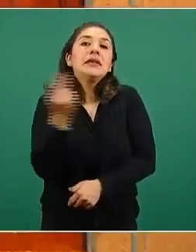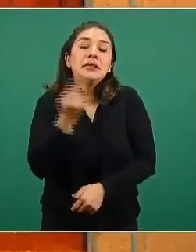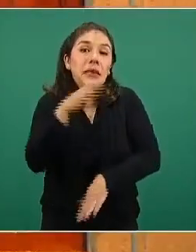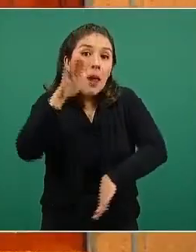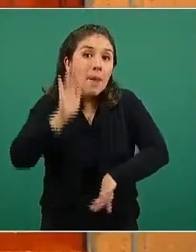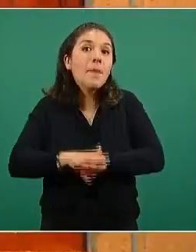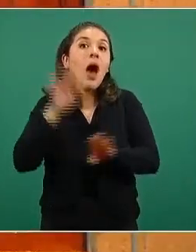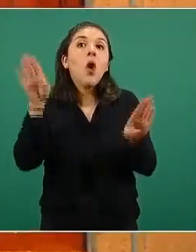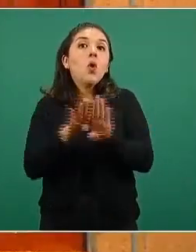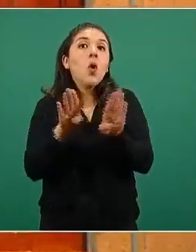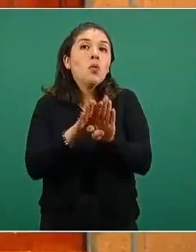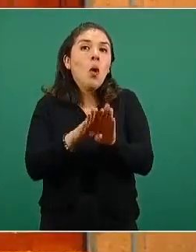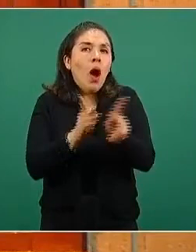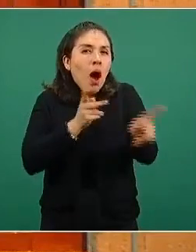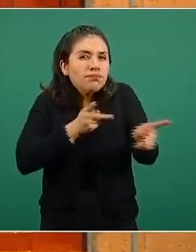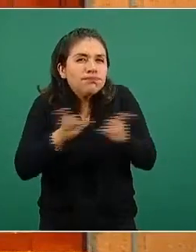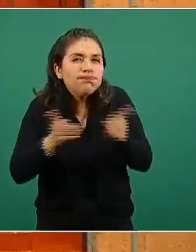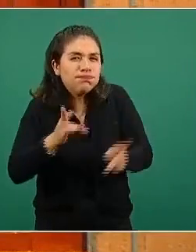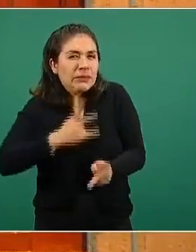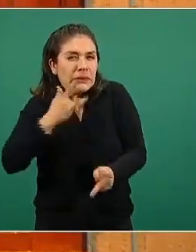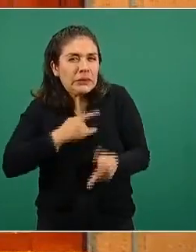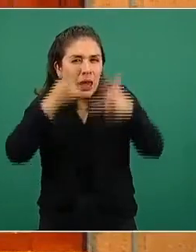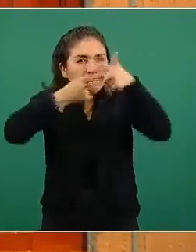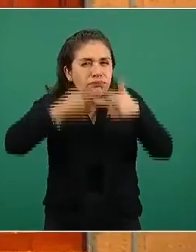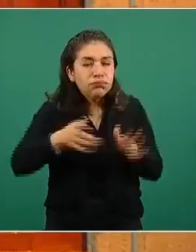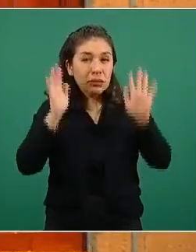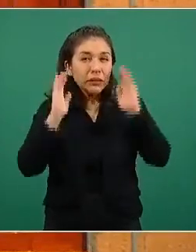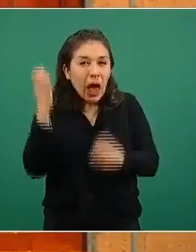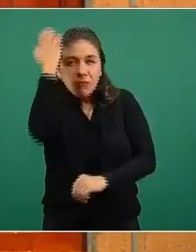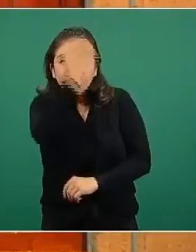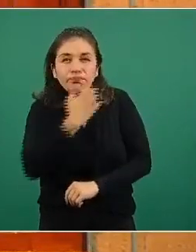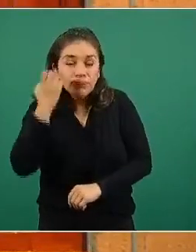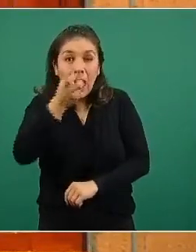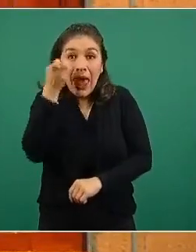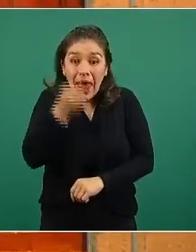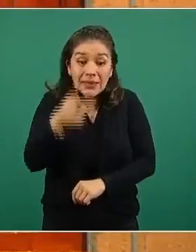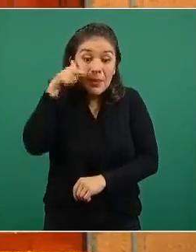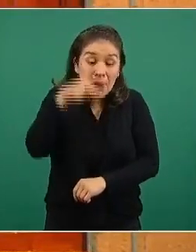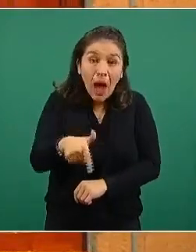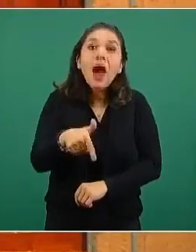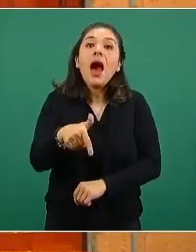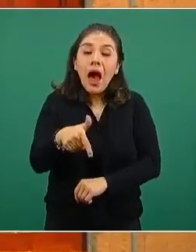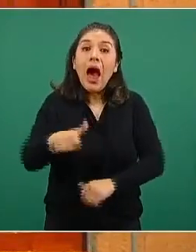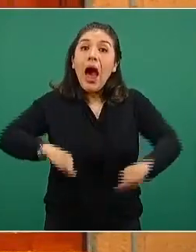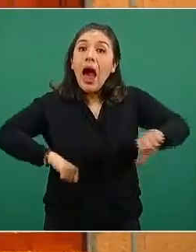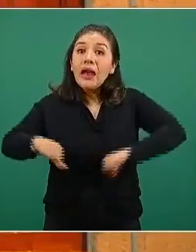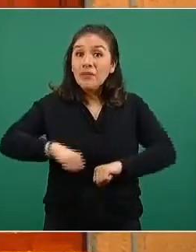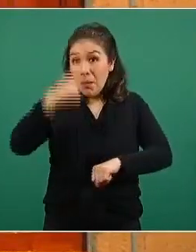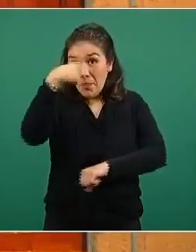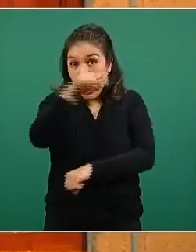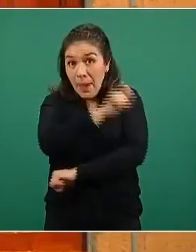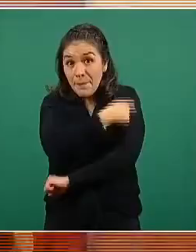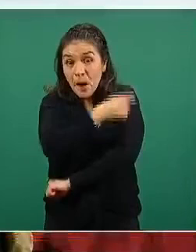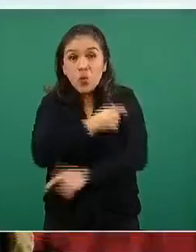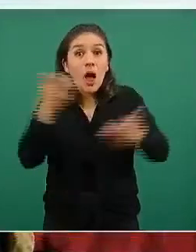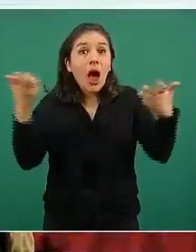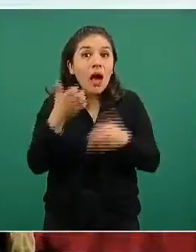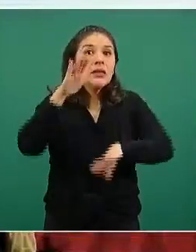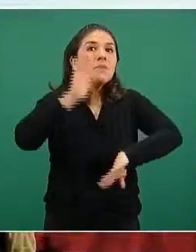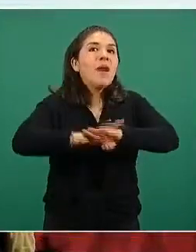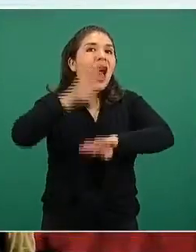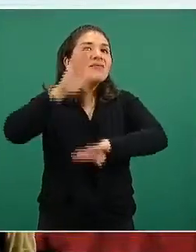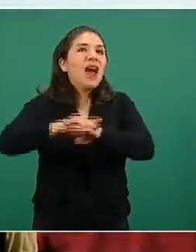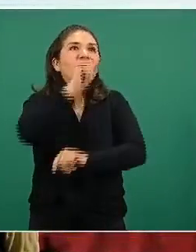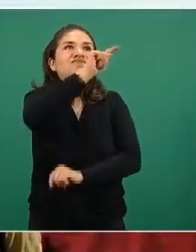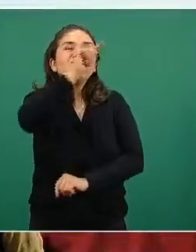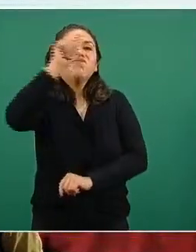con todo lo ya calibrado hasta el momento, pues lógicamente esta actividad que además se llevará en muchos más